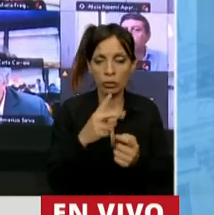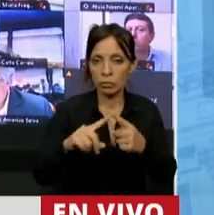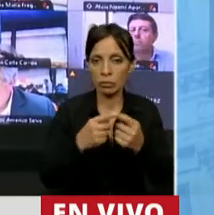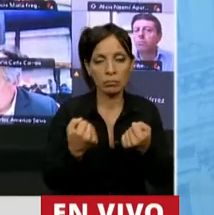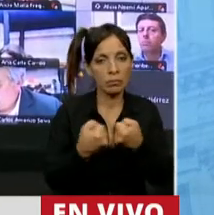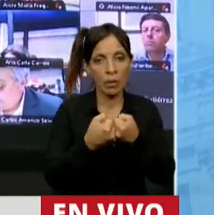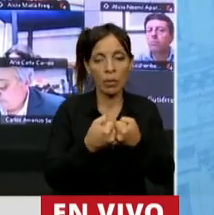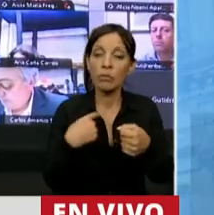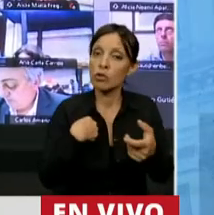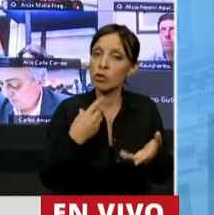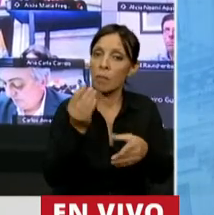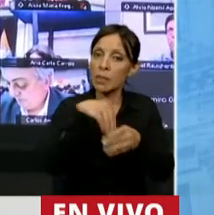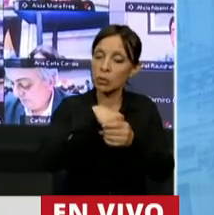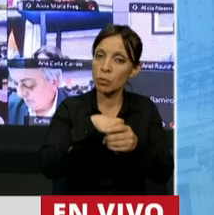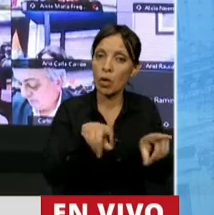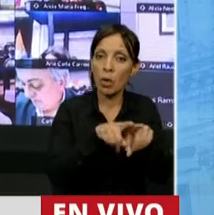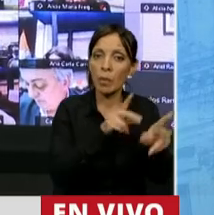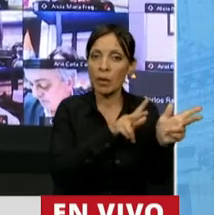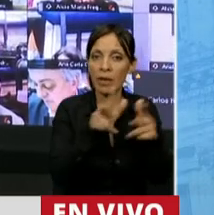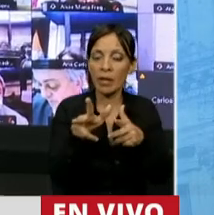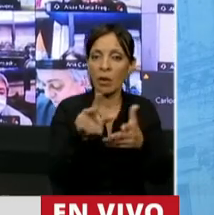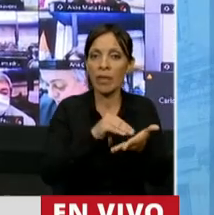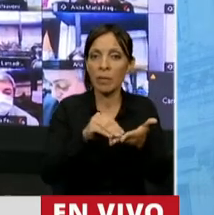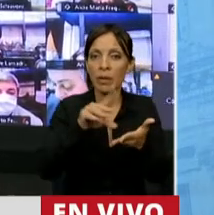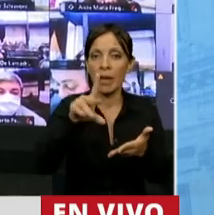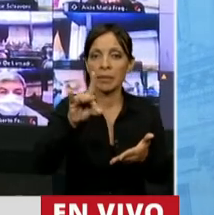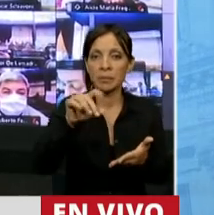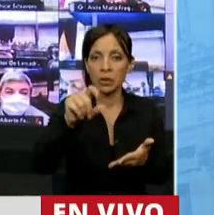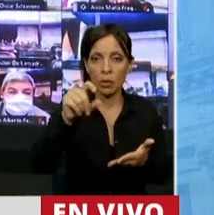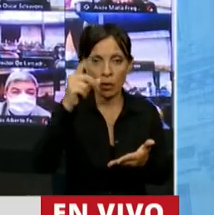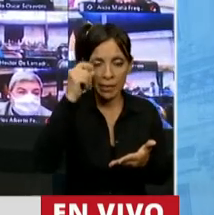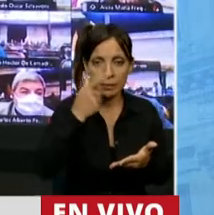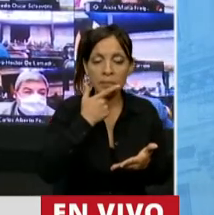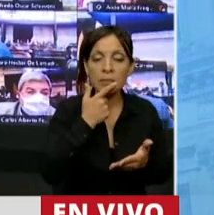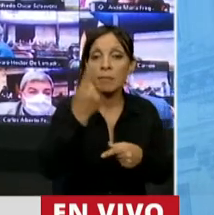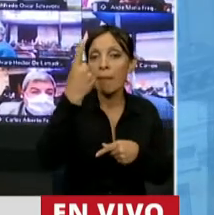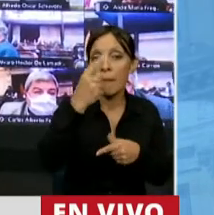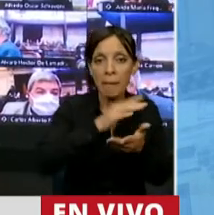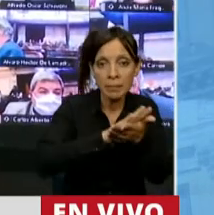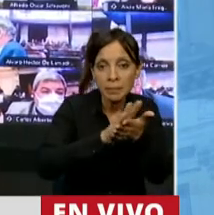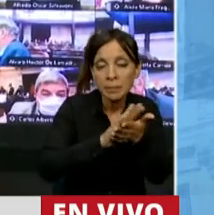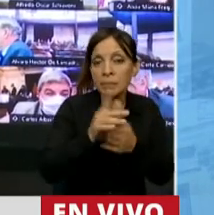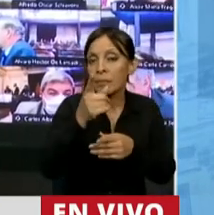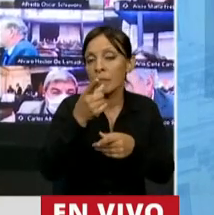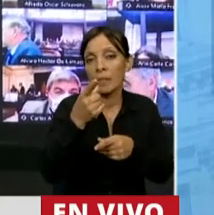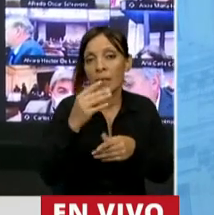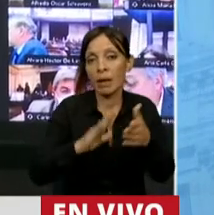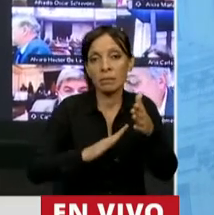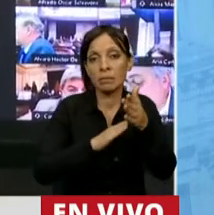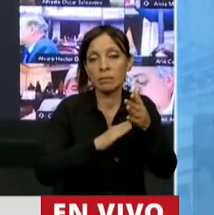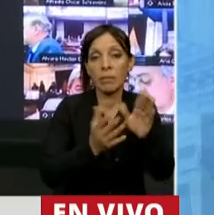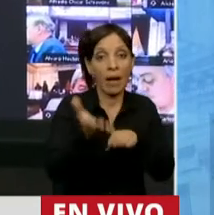Entonces me sumo a lo que decía la diputada Dolores, en que una de las bases por la cual se rubricó la